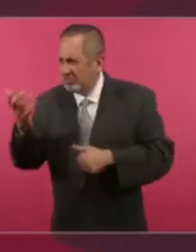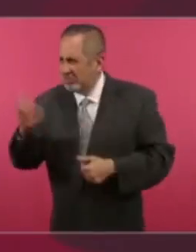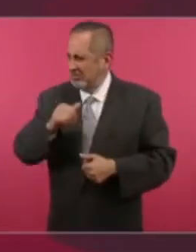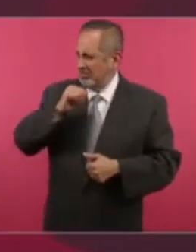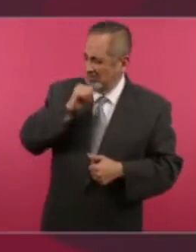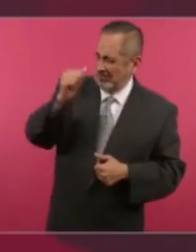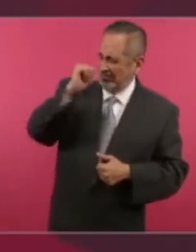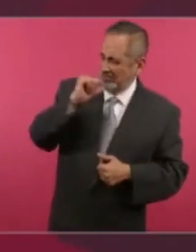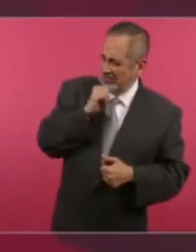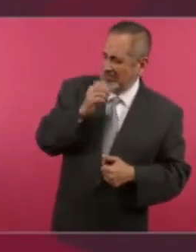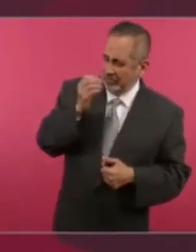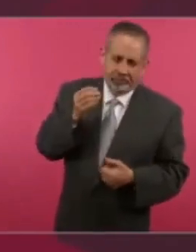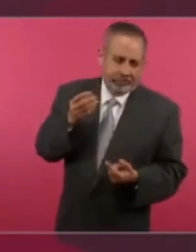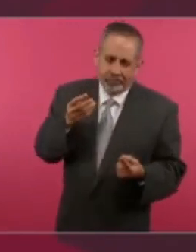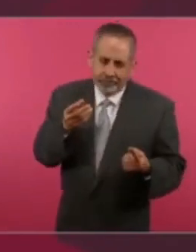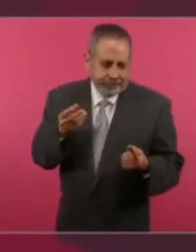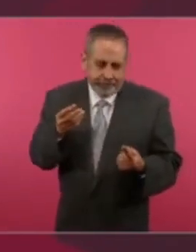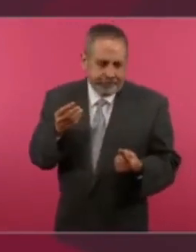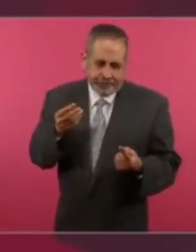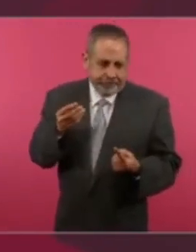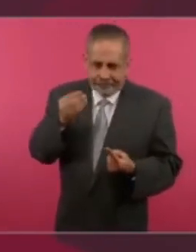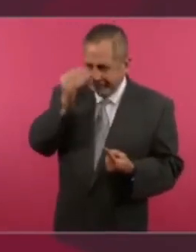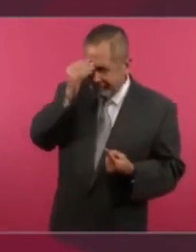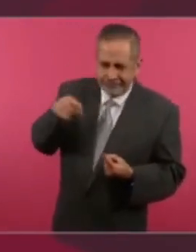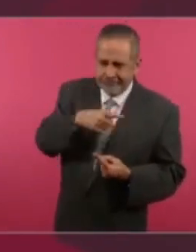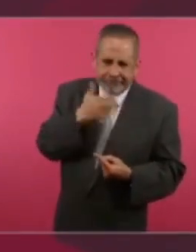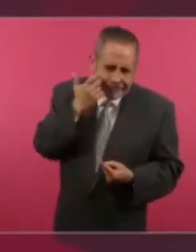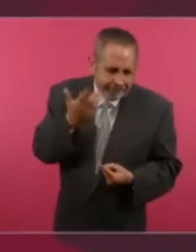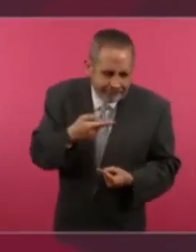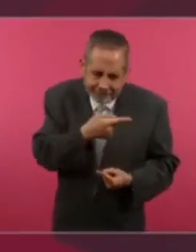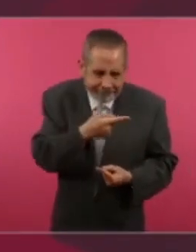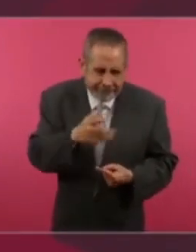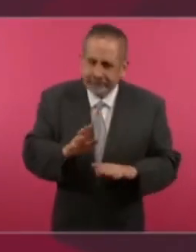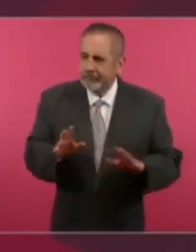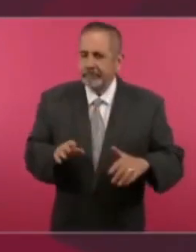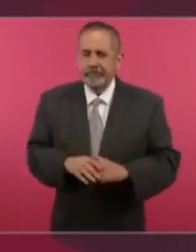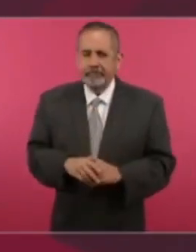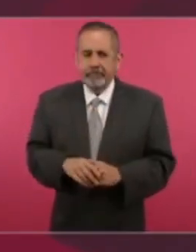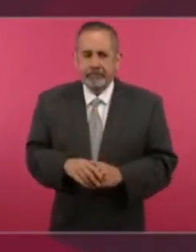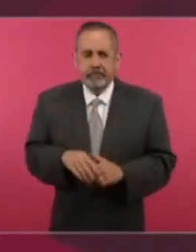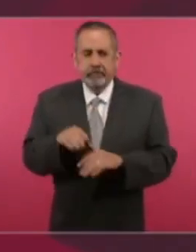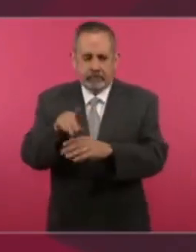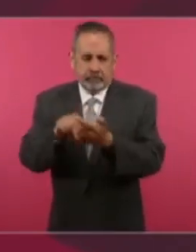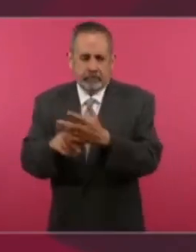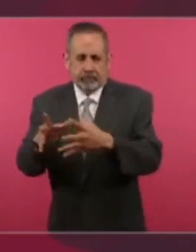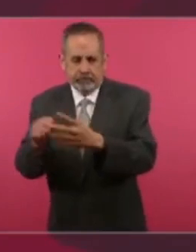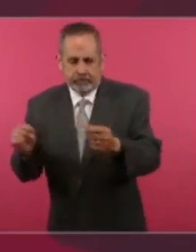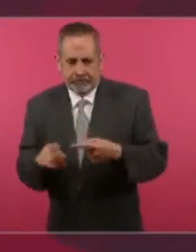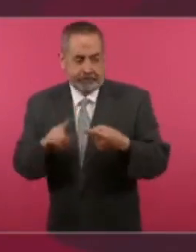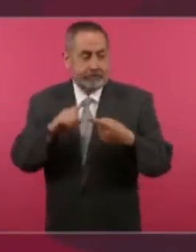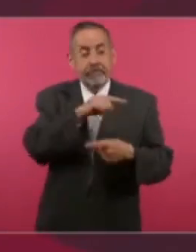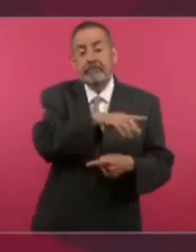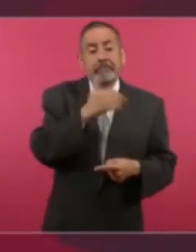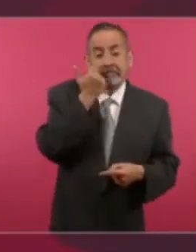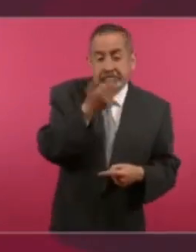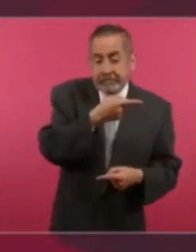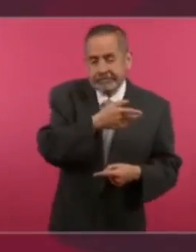el problema de los desaparecidos. Esa es una.